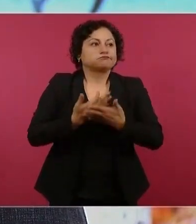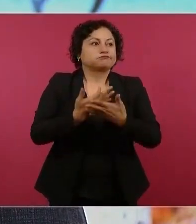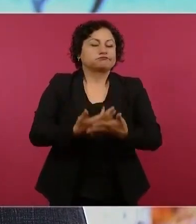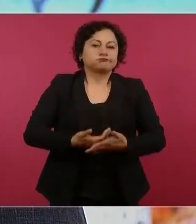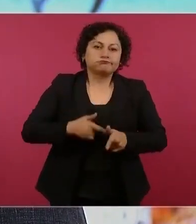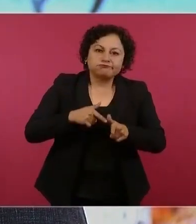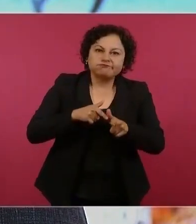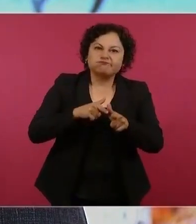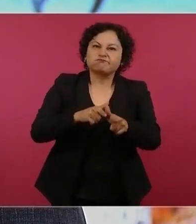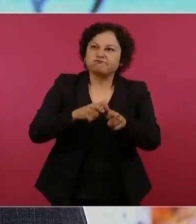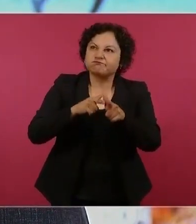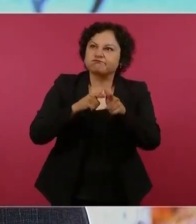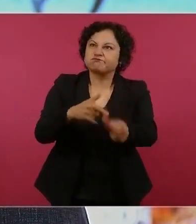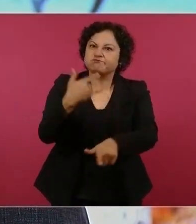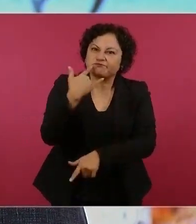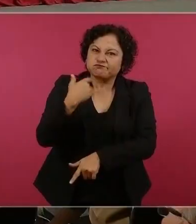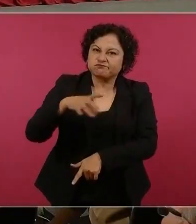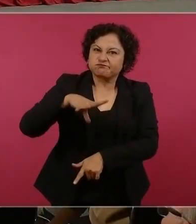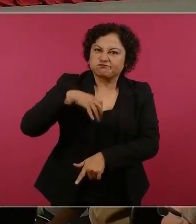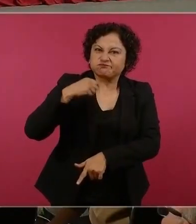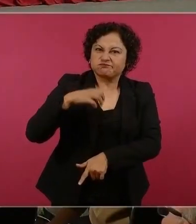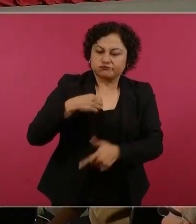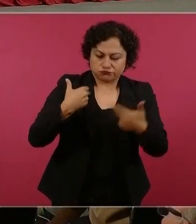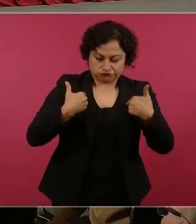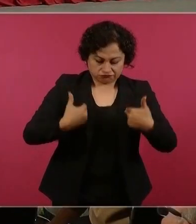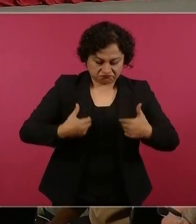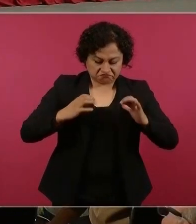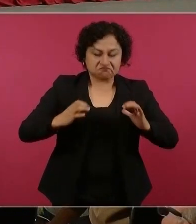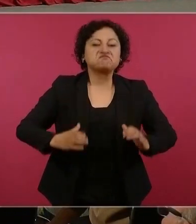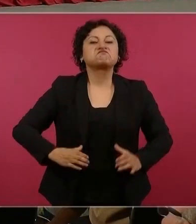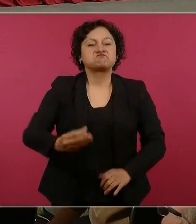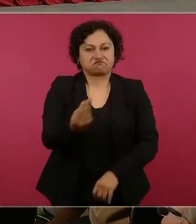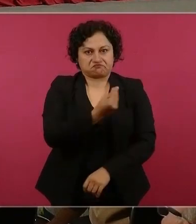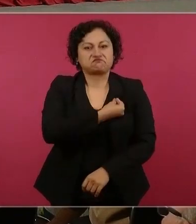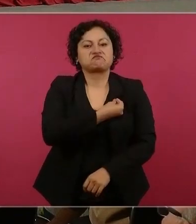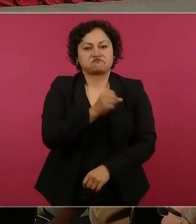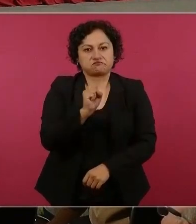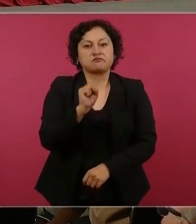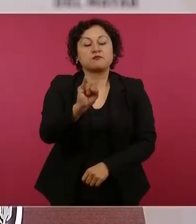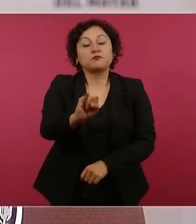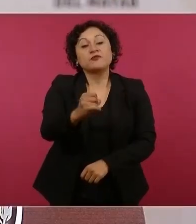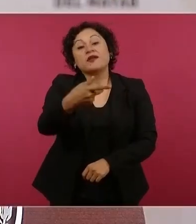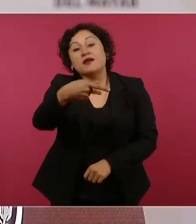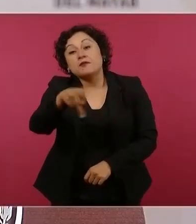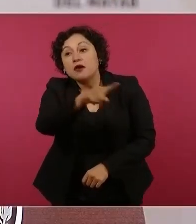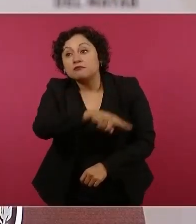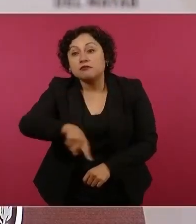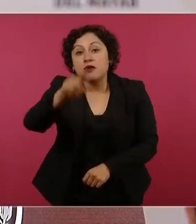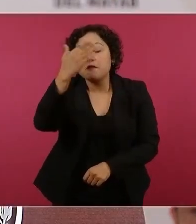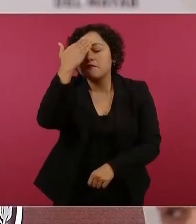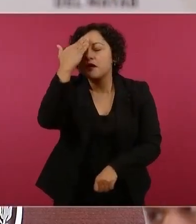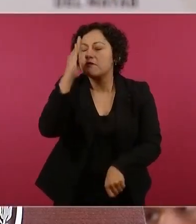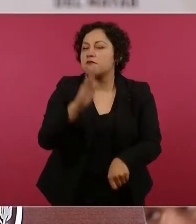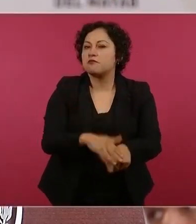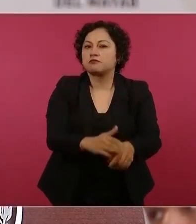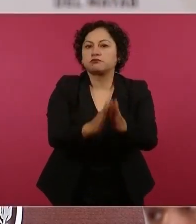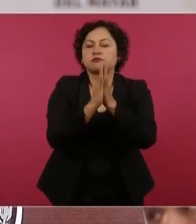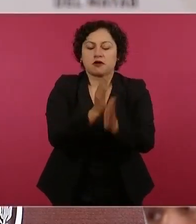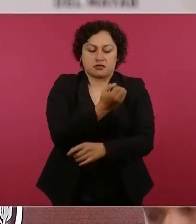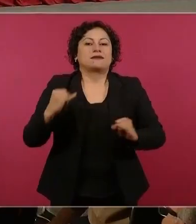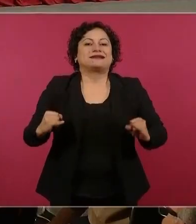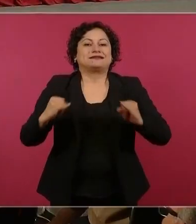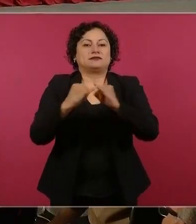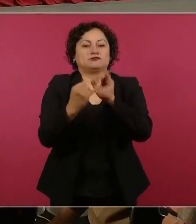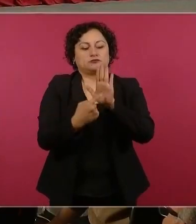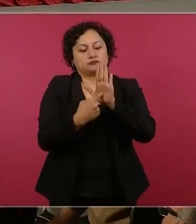Pero le recordamos que la salud es una joya de la vida en la que no cabe todo el bien que pudiera uno